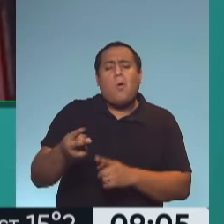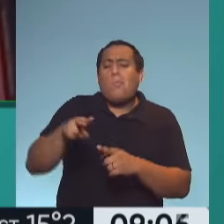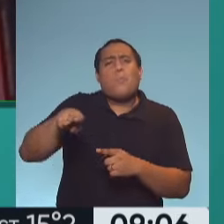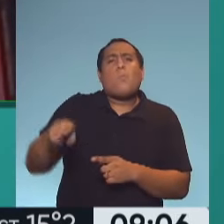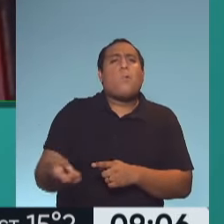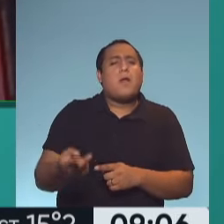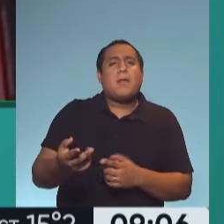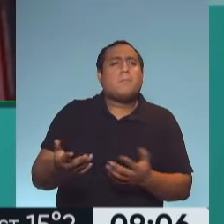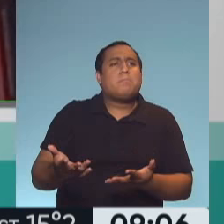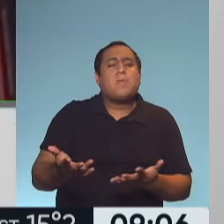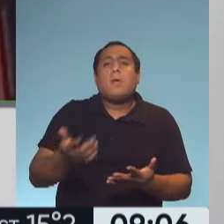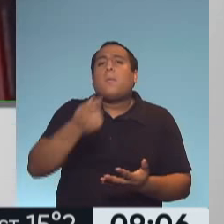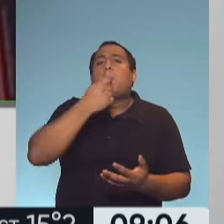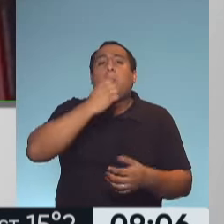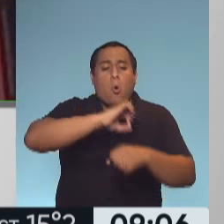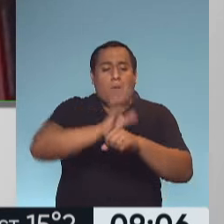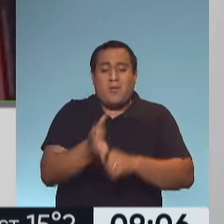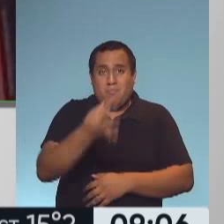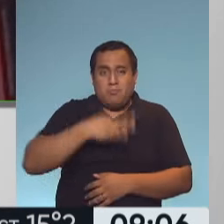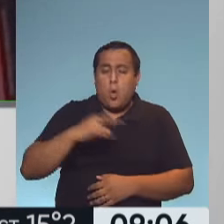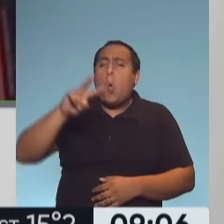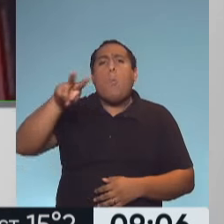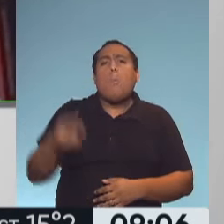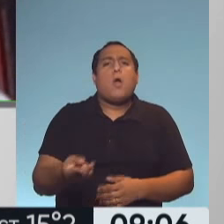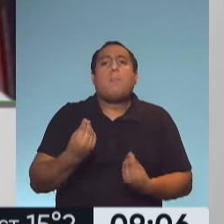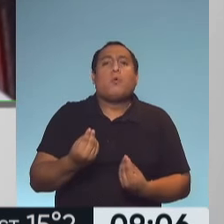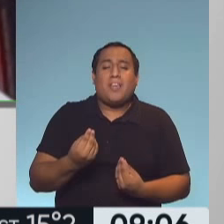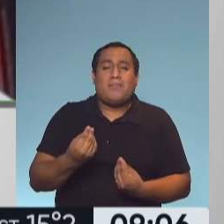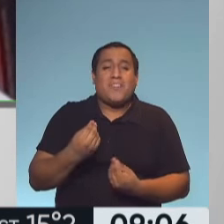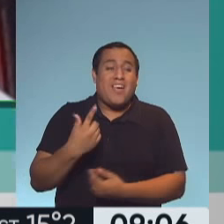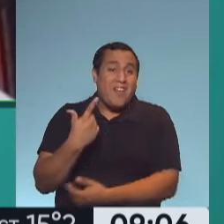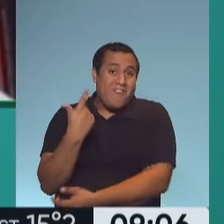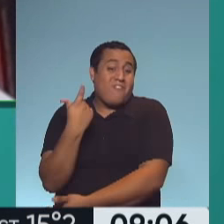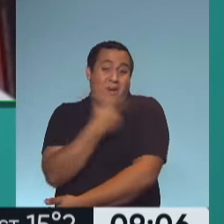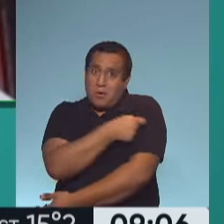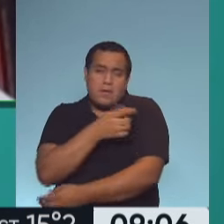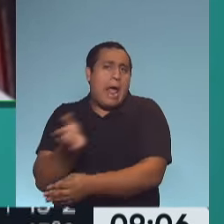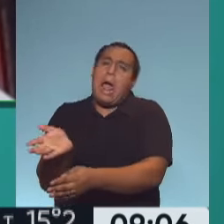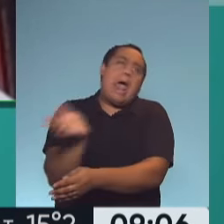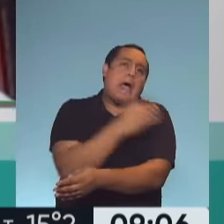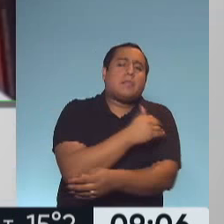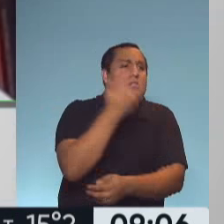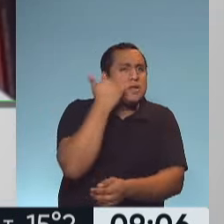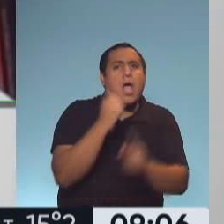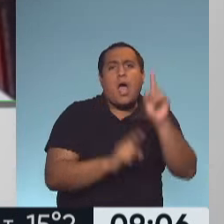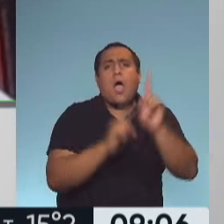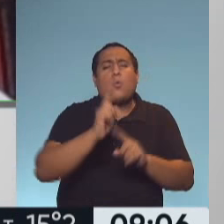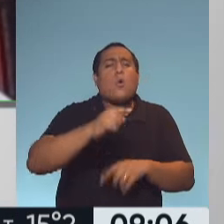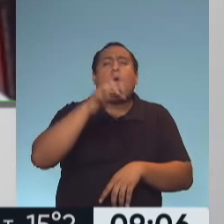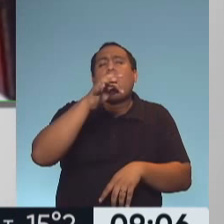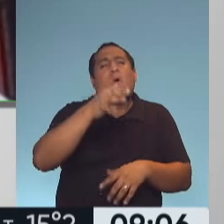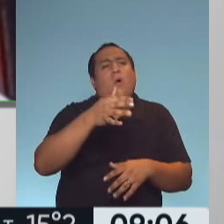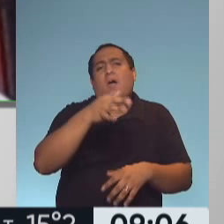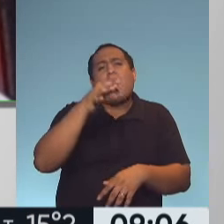las cuales una persona con COVID puede fallecer. Y antes de los programas de vacunas ya teníamos fallecimientos por trombosis